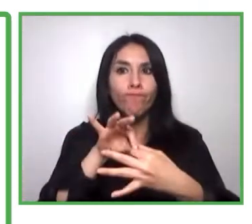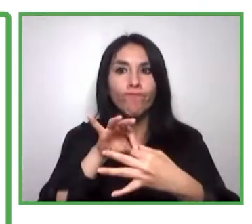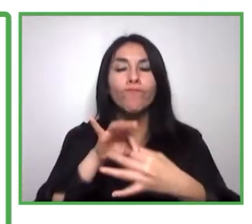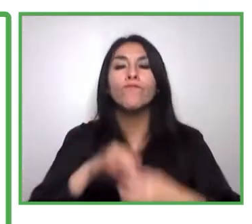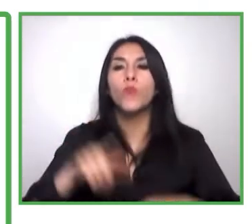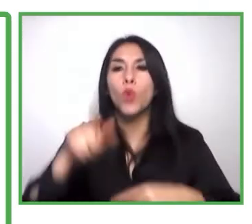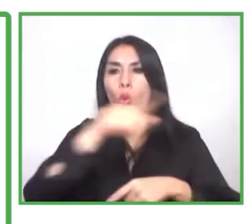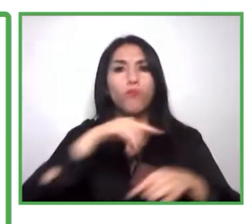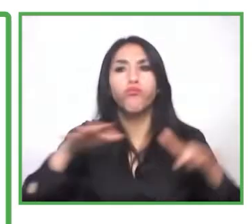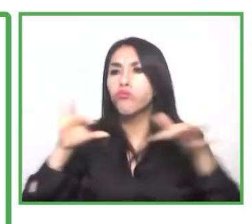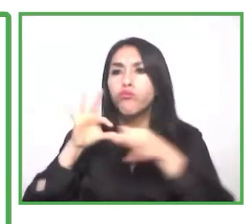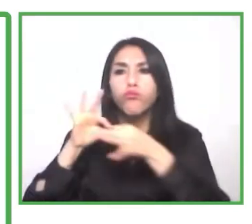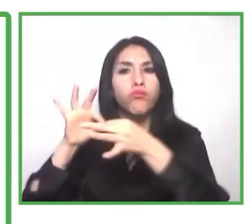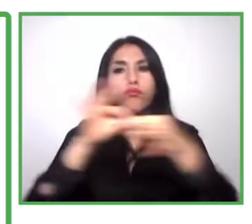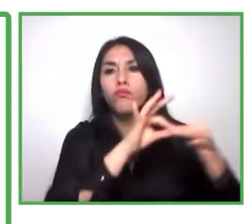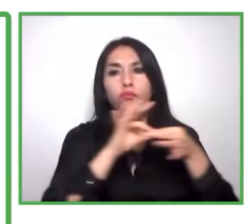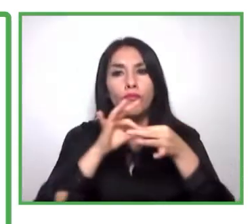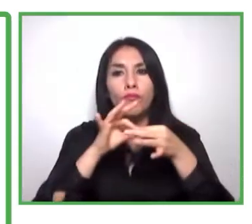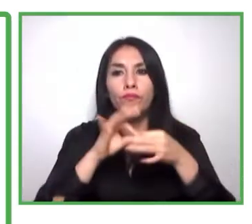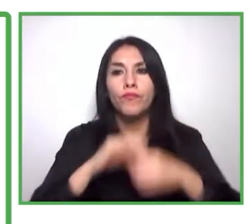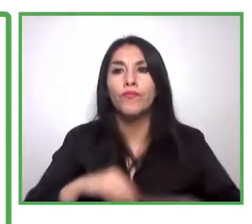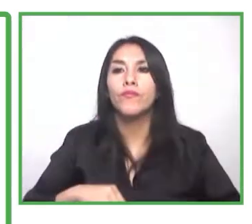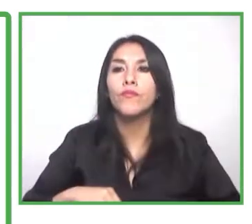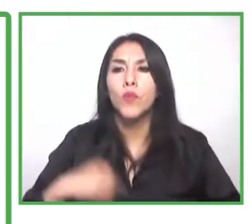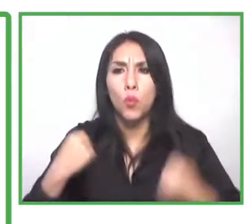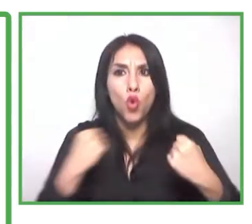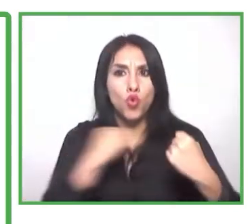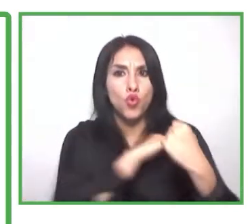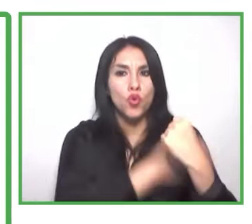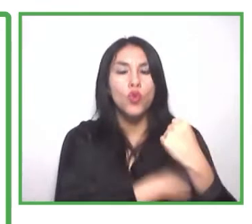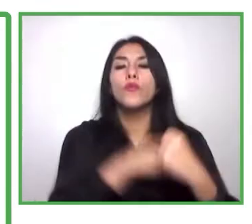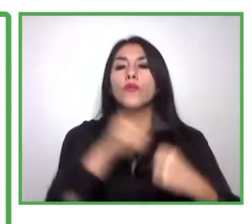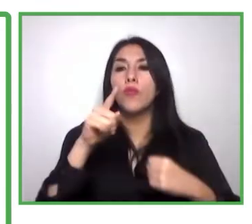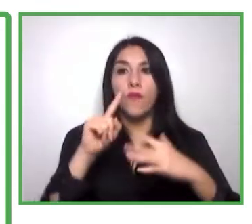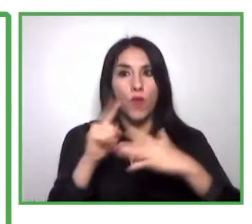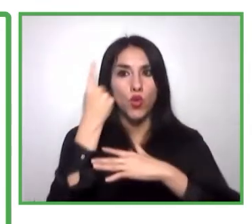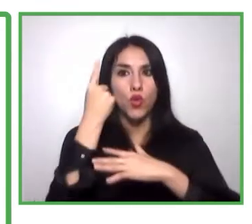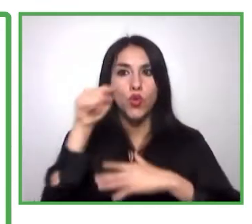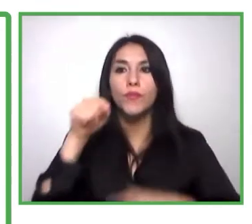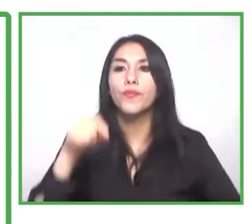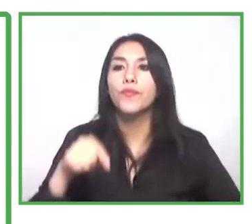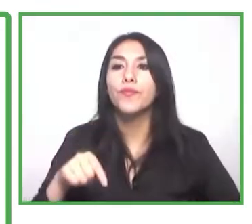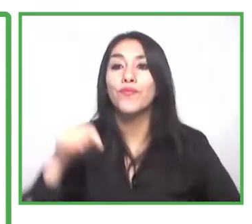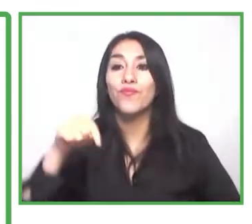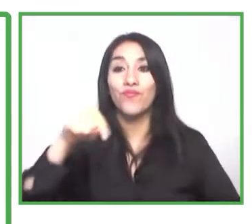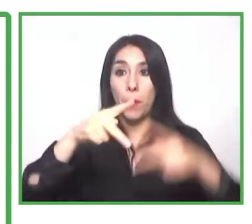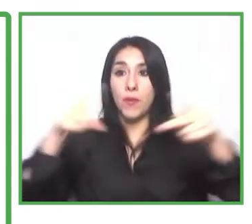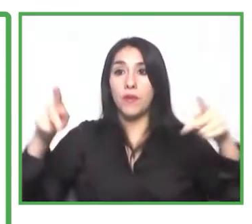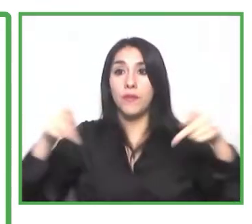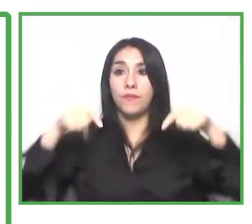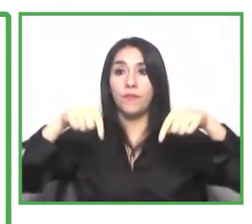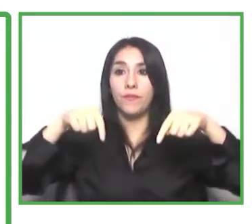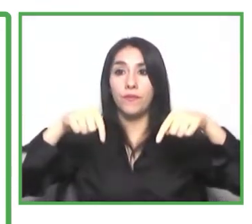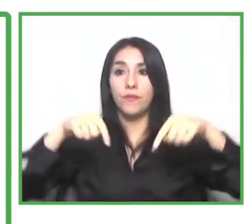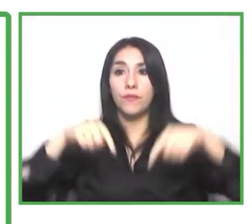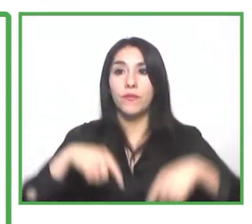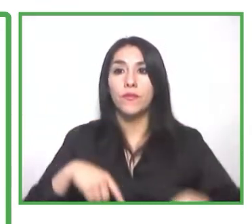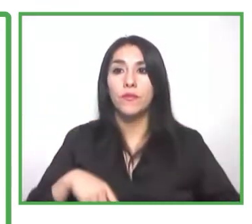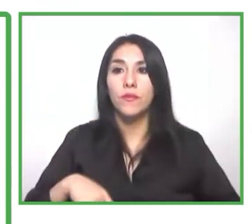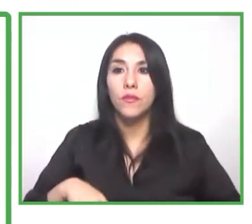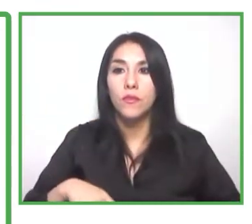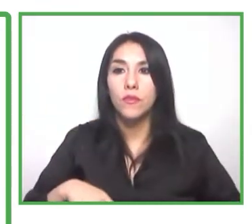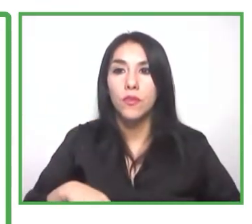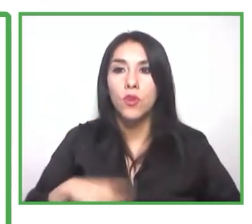discapacidad, no solo en los espacios laborales. Si bien la FEA creació y nació desde un espacio de